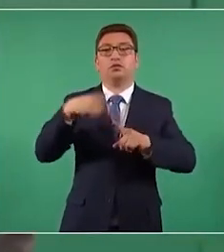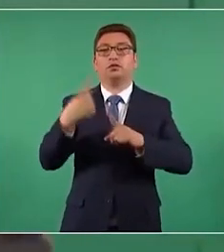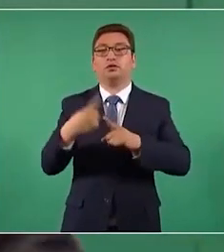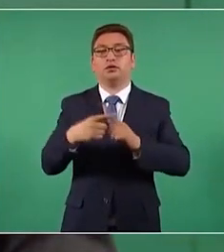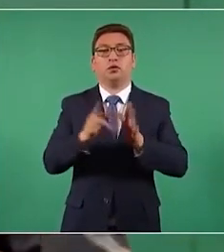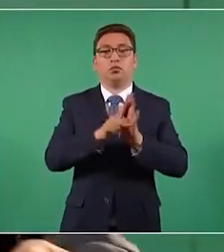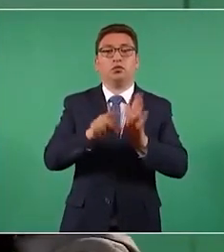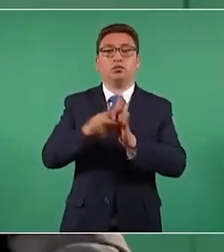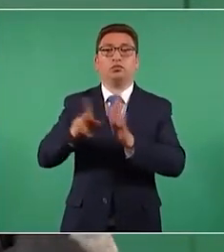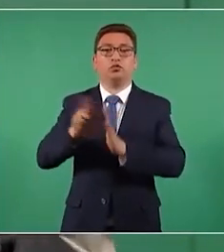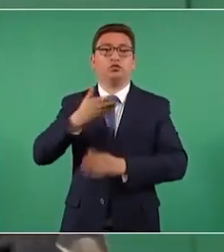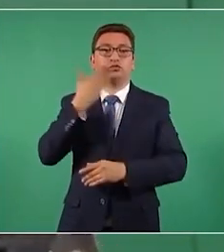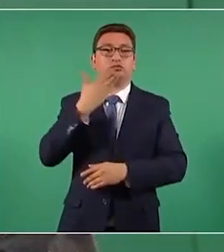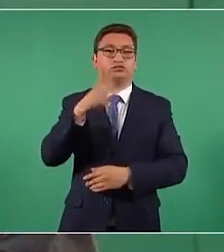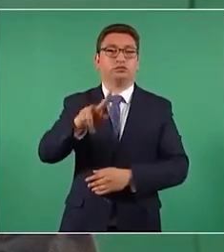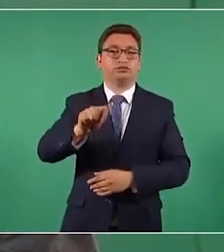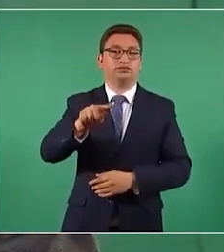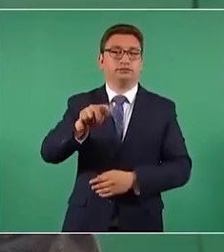televisión.